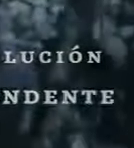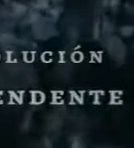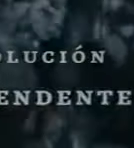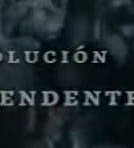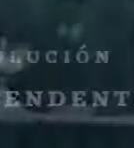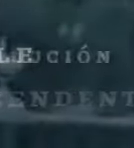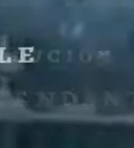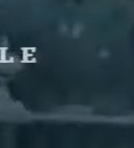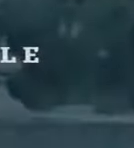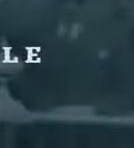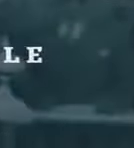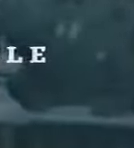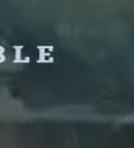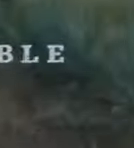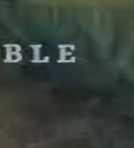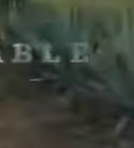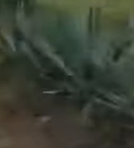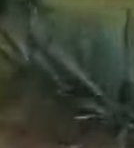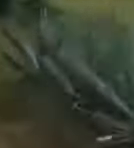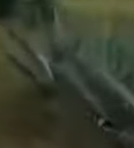trascendente y tan indispensable.